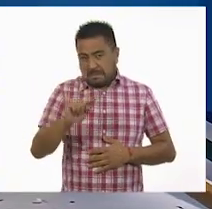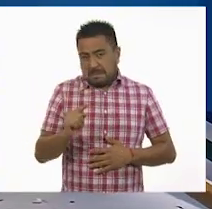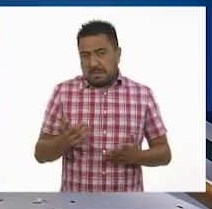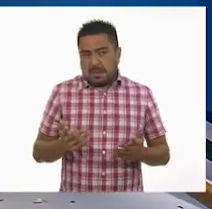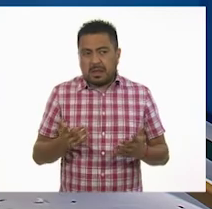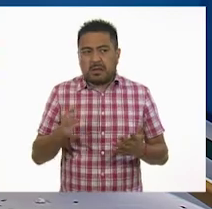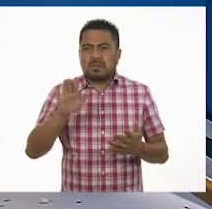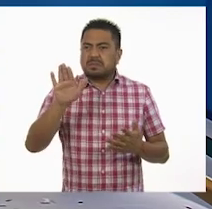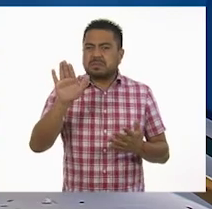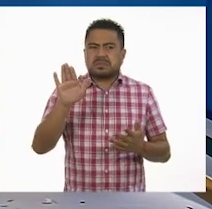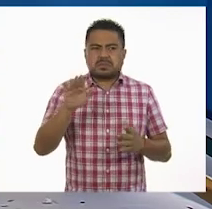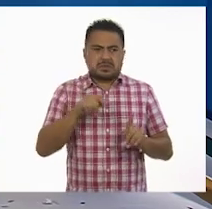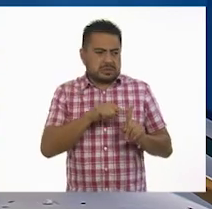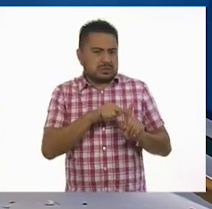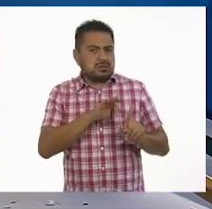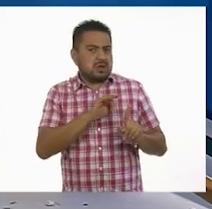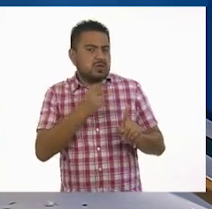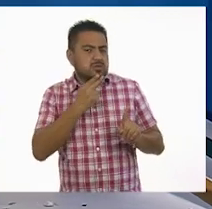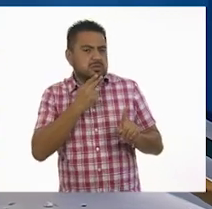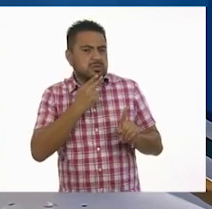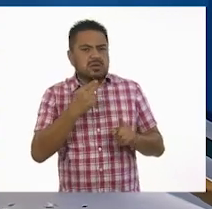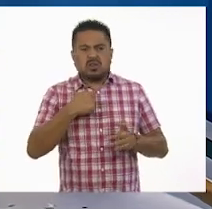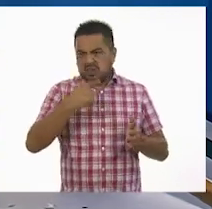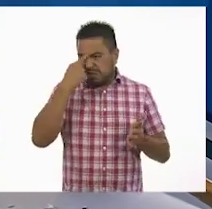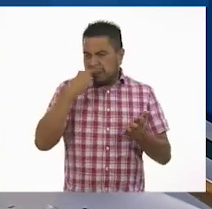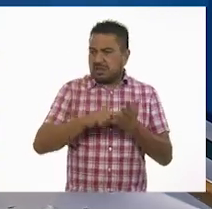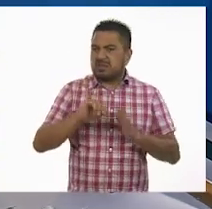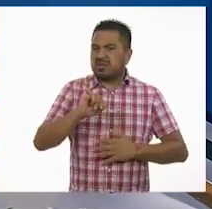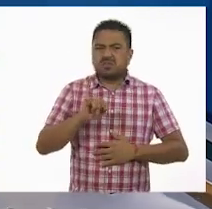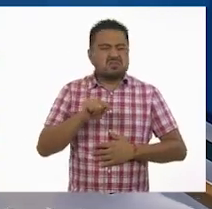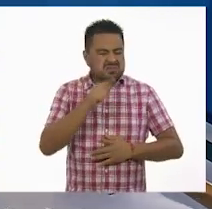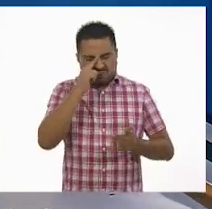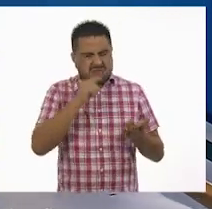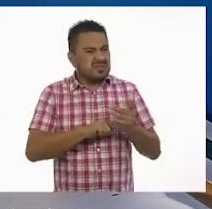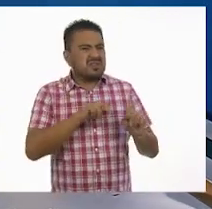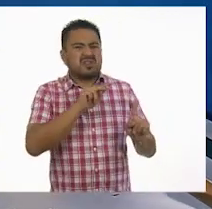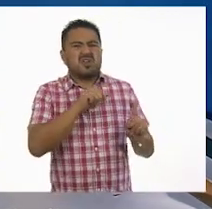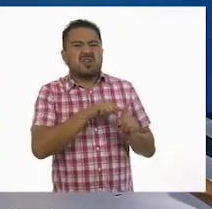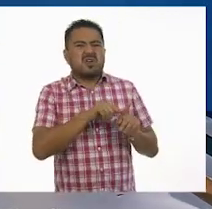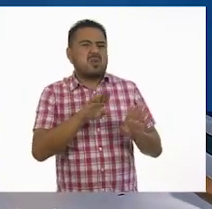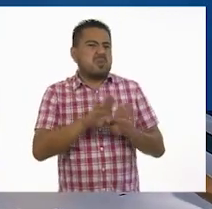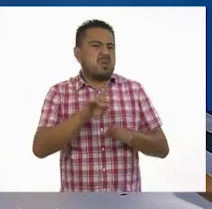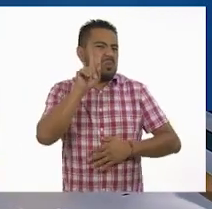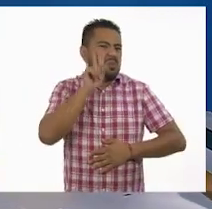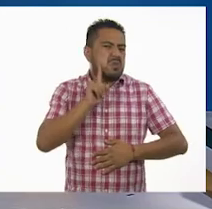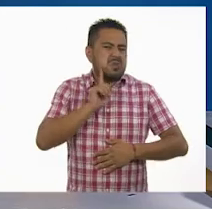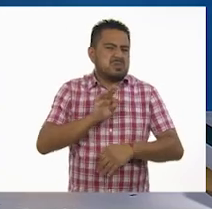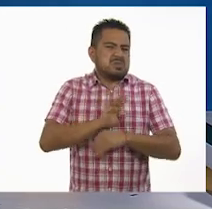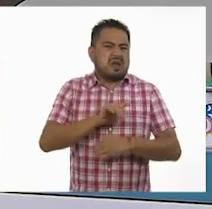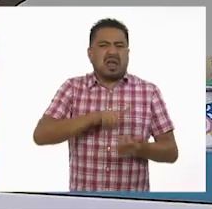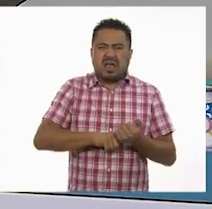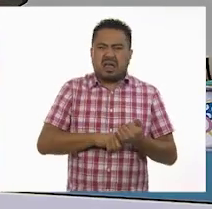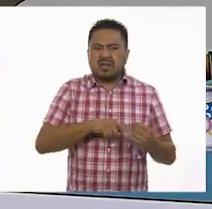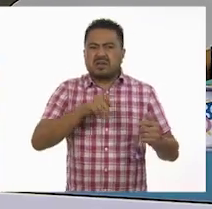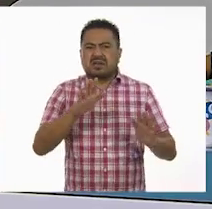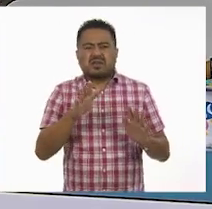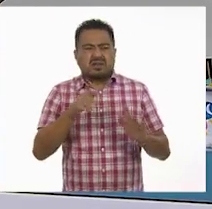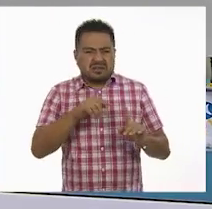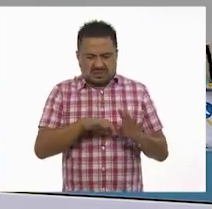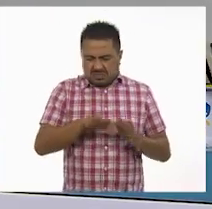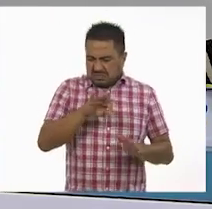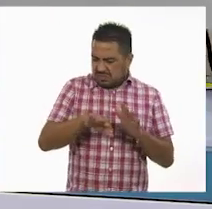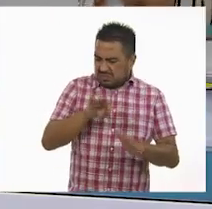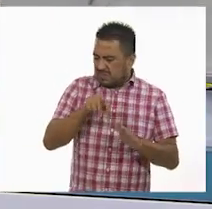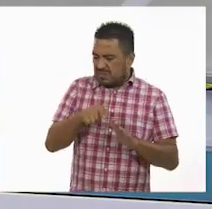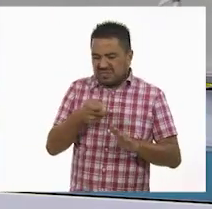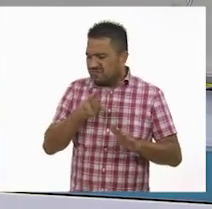Para, para... Oye, ¿esto nos servirá para algo? Yo creo que sí, ¿no? No, yo creo que no, porque eso es más bien como femenino, ¿no? Entonces, yo creo que sí. Ajá. A ver, no, esto